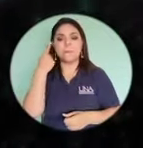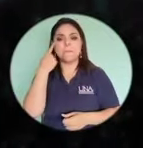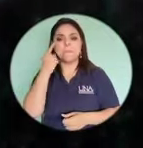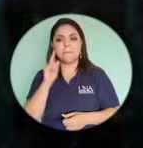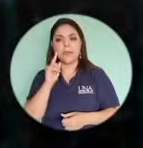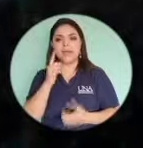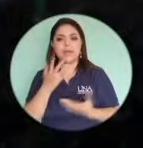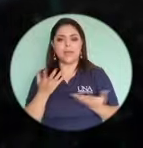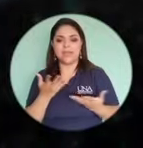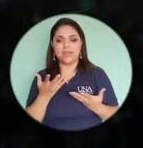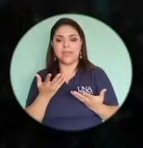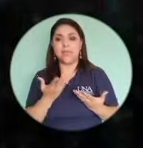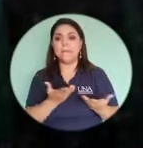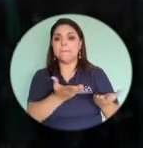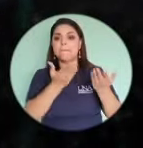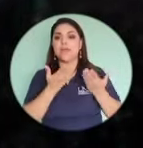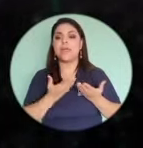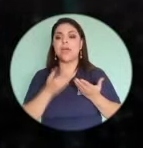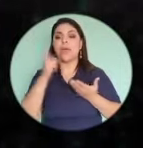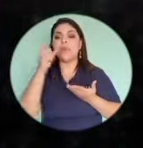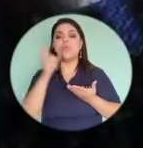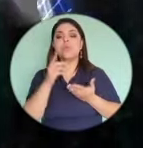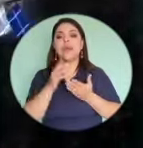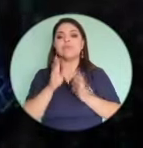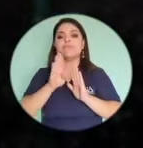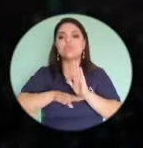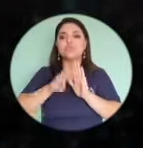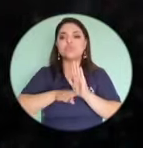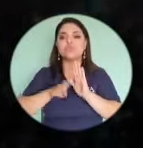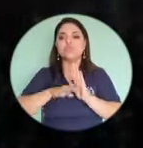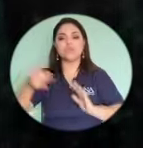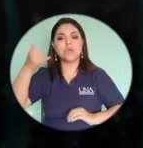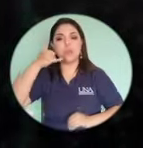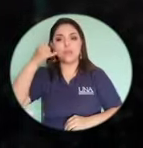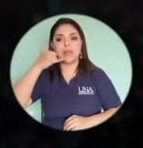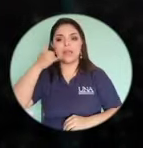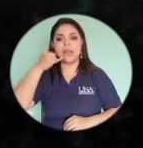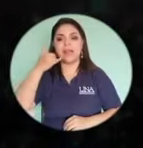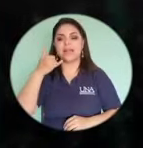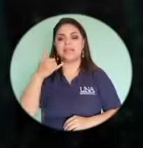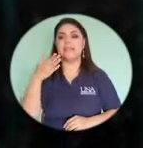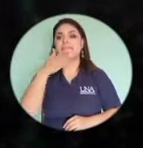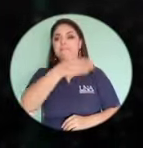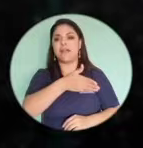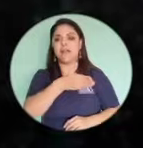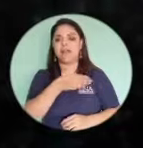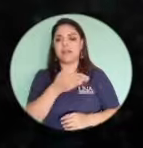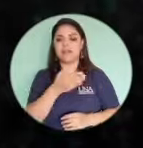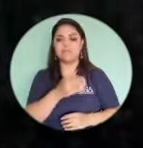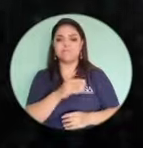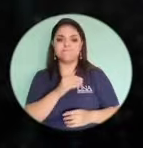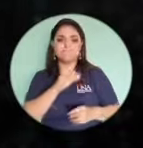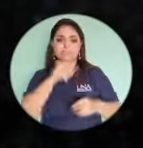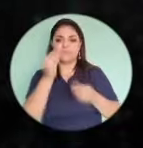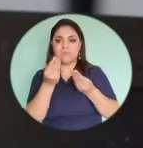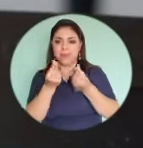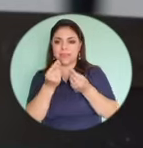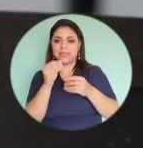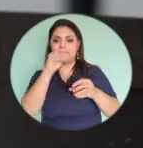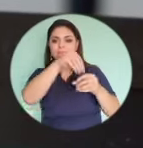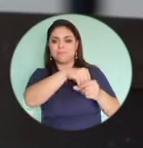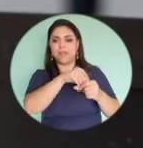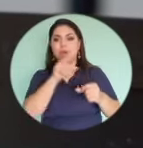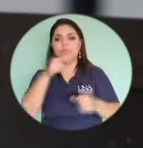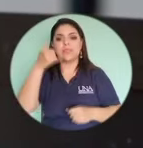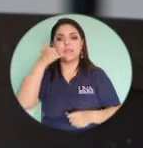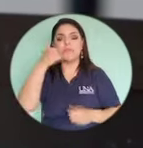para que nos lleguen a dar una promoción de una compañía de celulares que vayamos que recarguemos un teléfono para